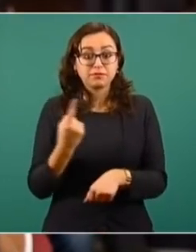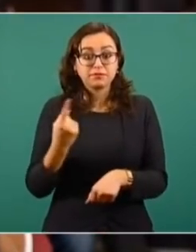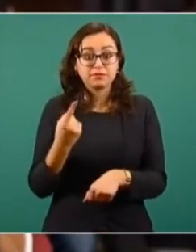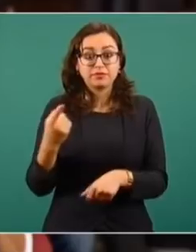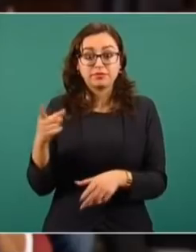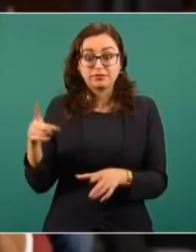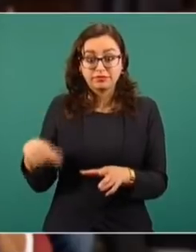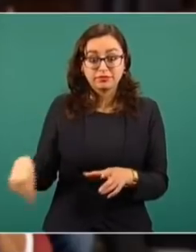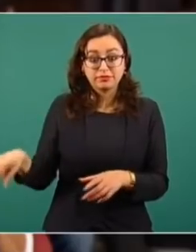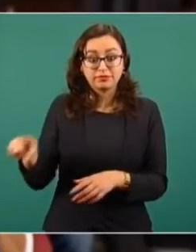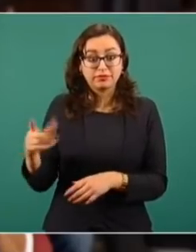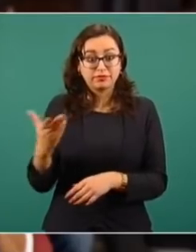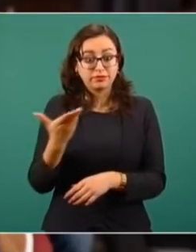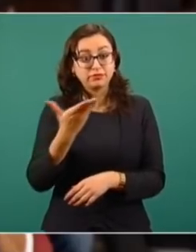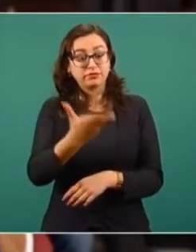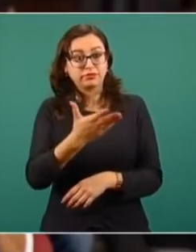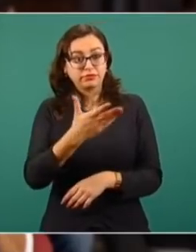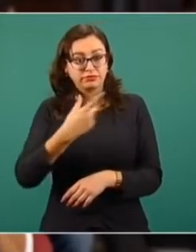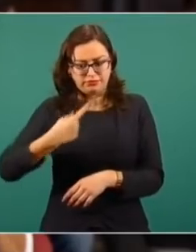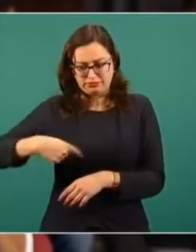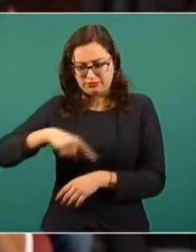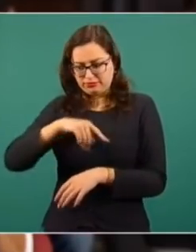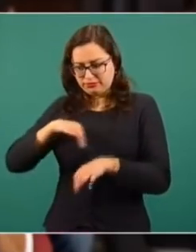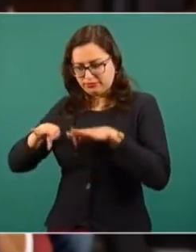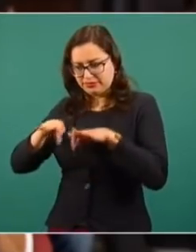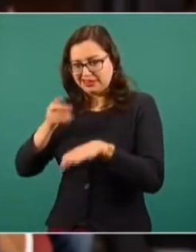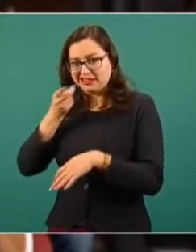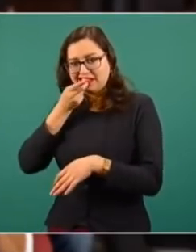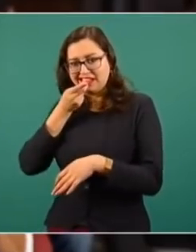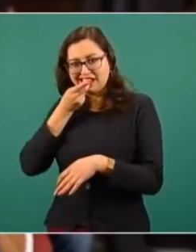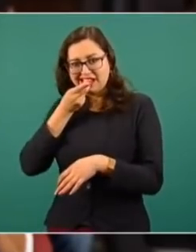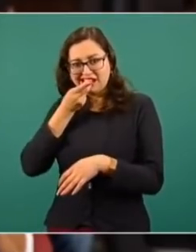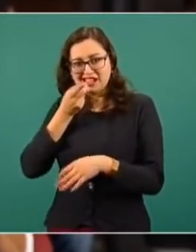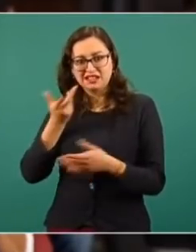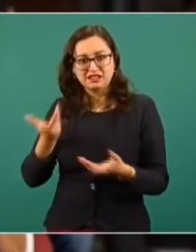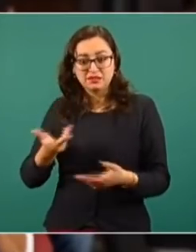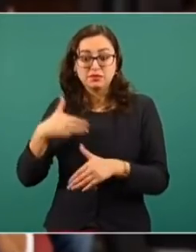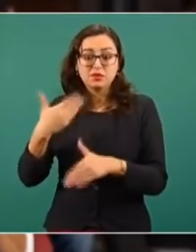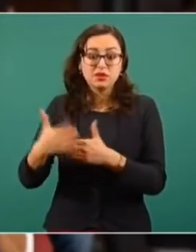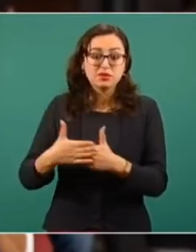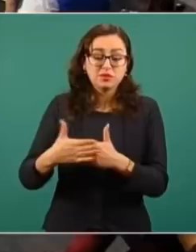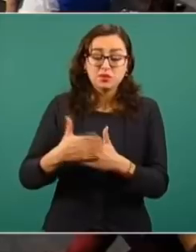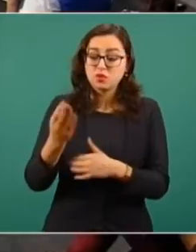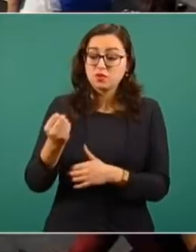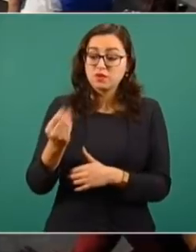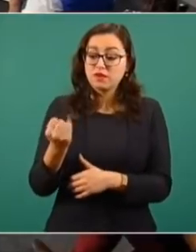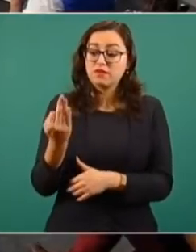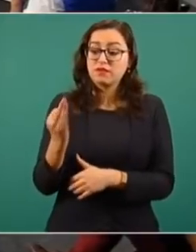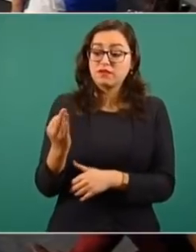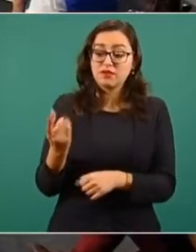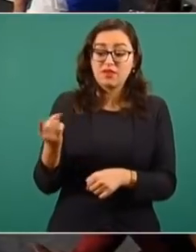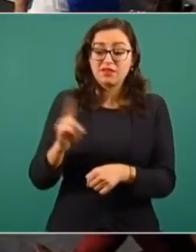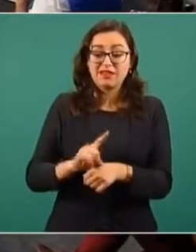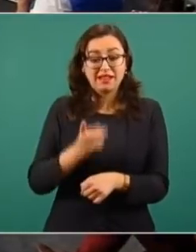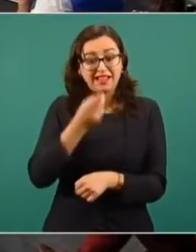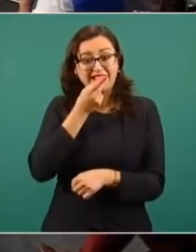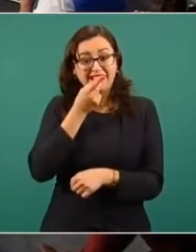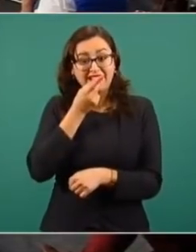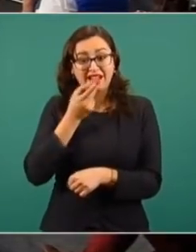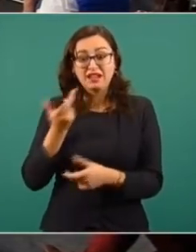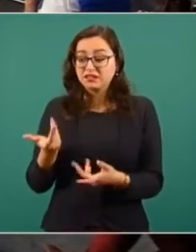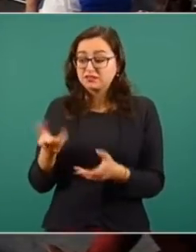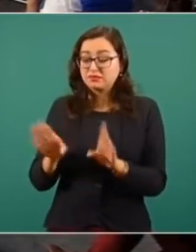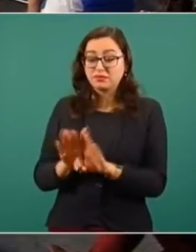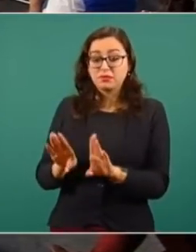petición y un reconocimiento a su labor también. Ahora que es el 9 de febrero, día del dentista. Y también aprovechando el tema de la vacuna,